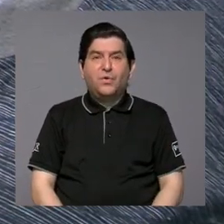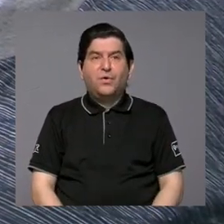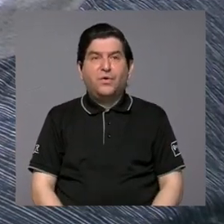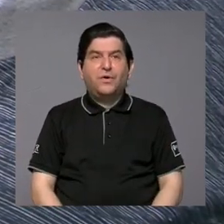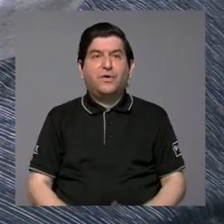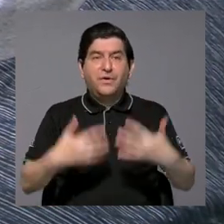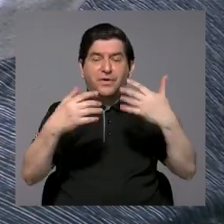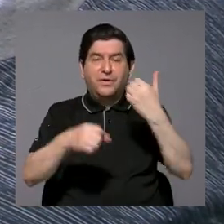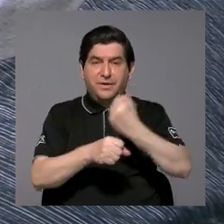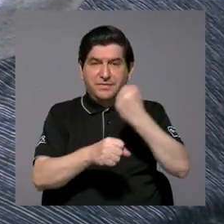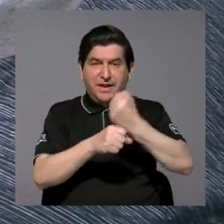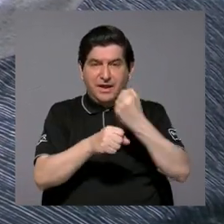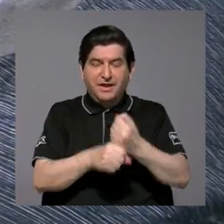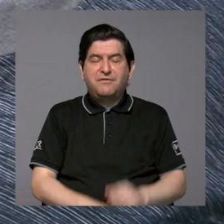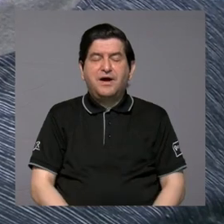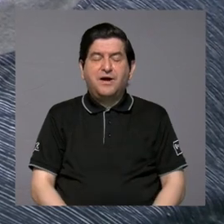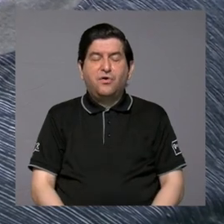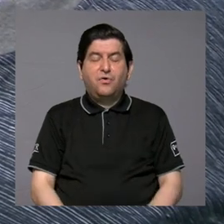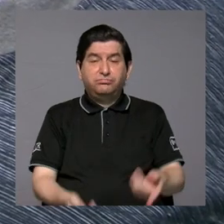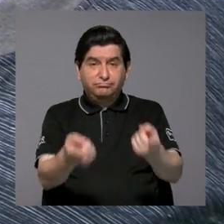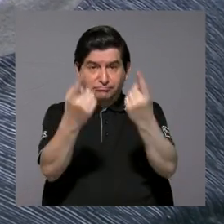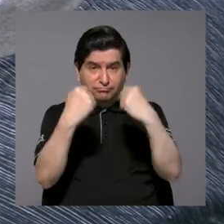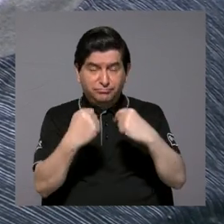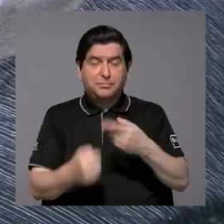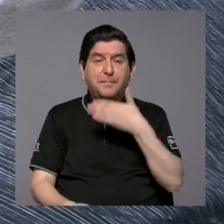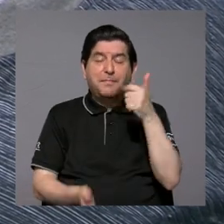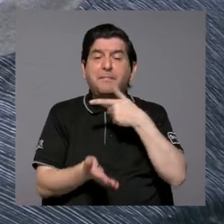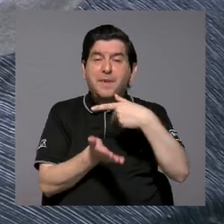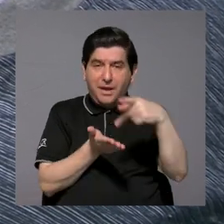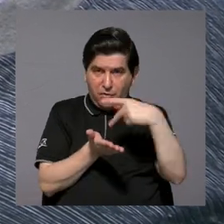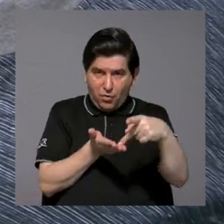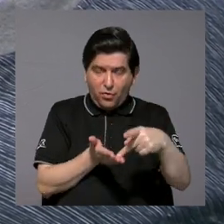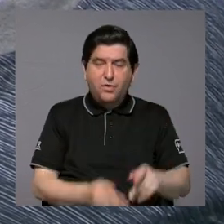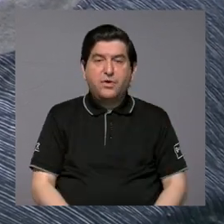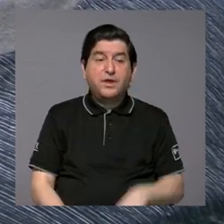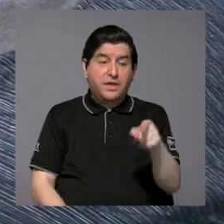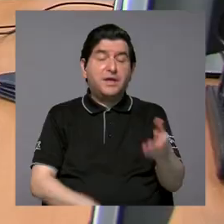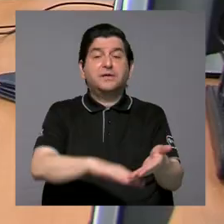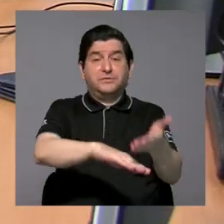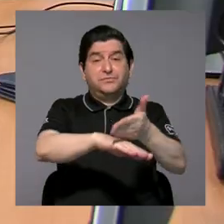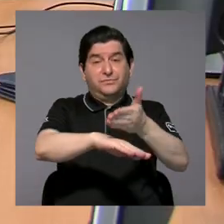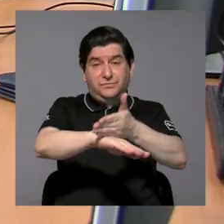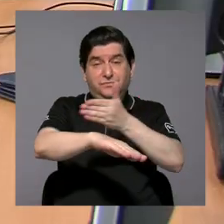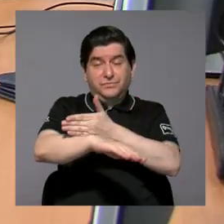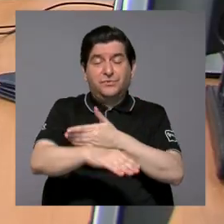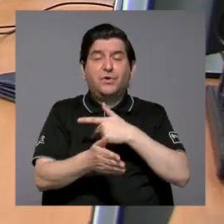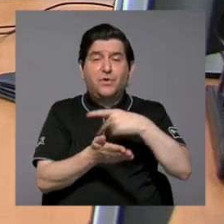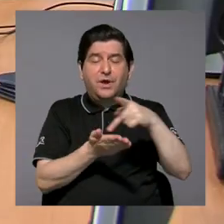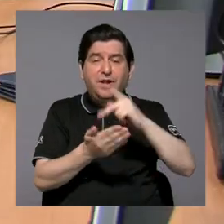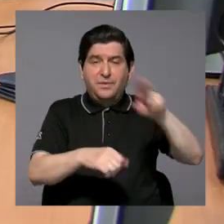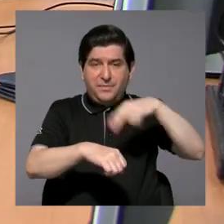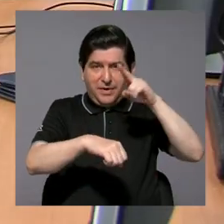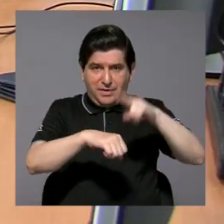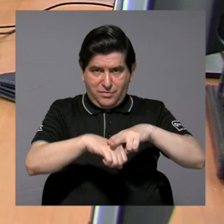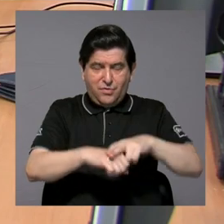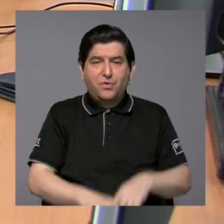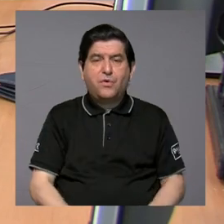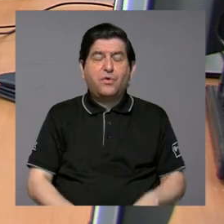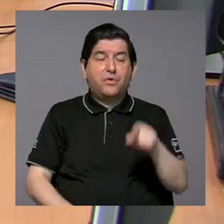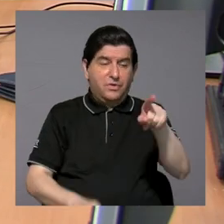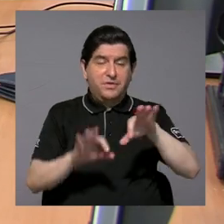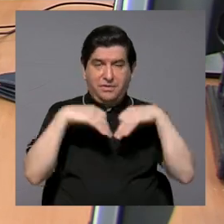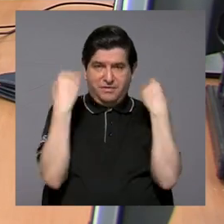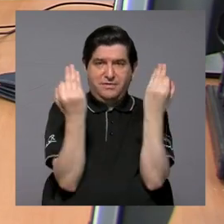mejores empleos, generar mejores empleos con mejor remuneración y por ende esto va a mejorar el salario promedio de estas